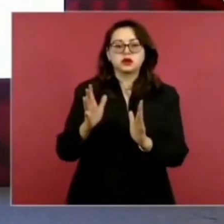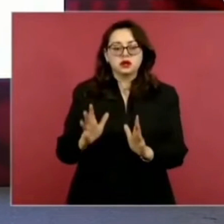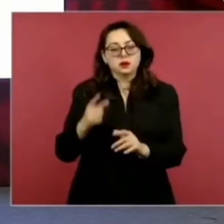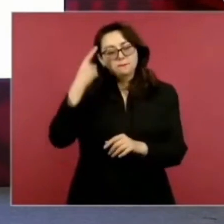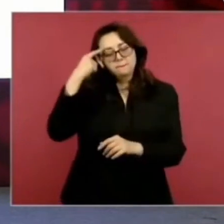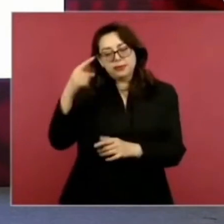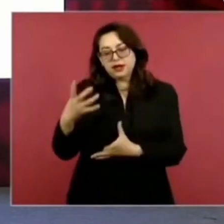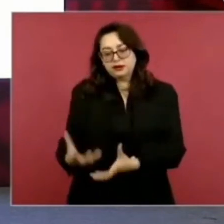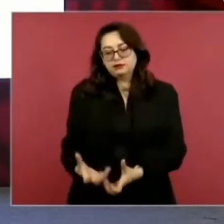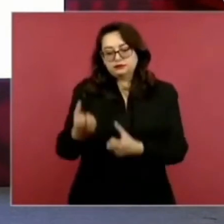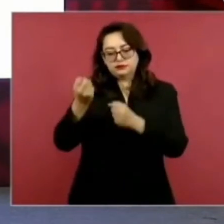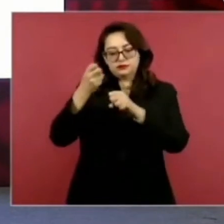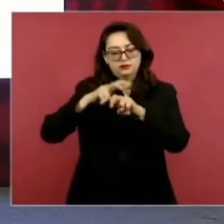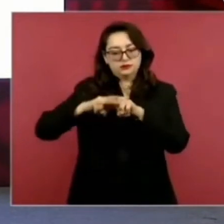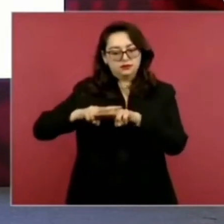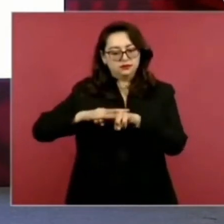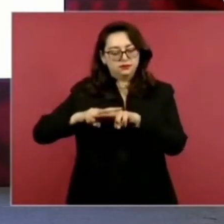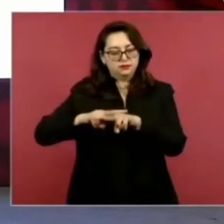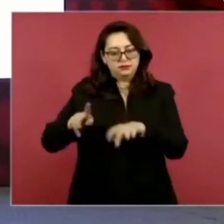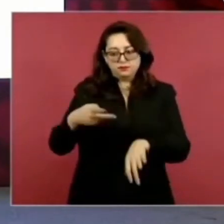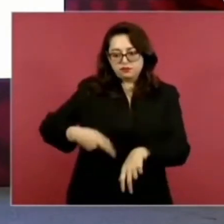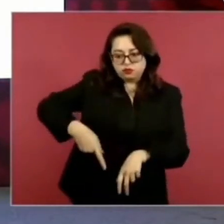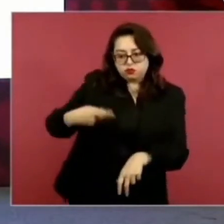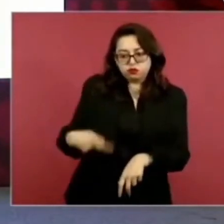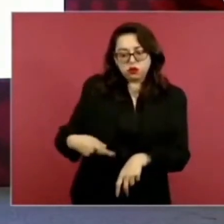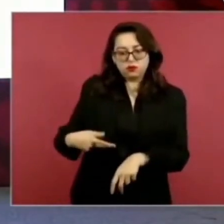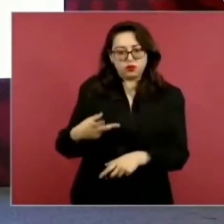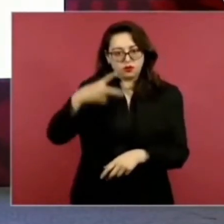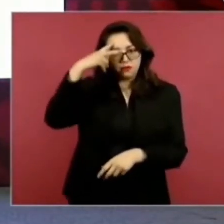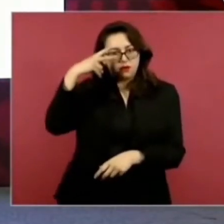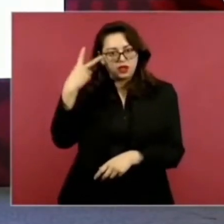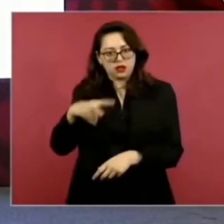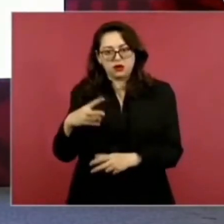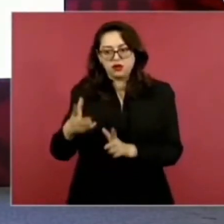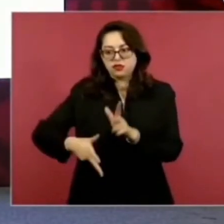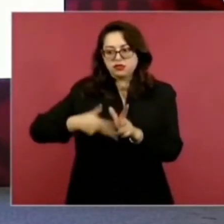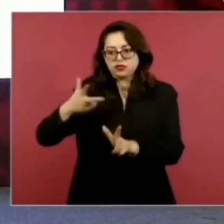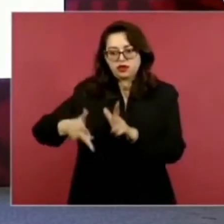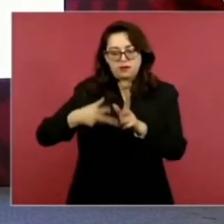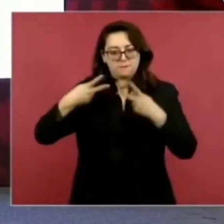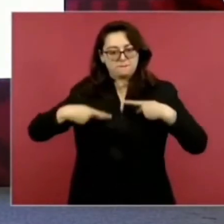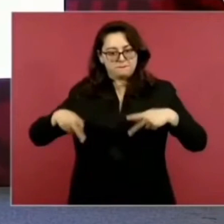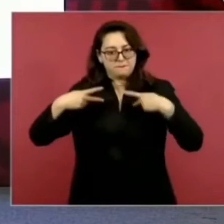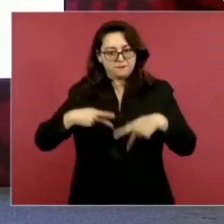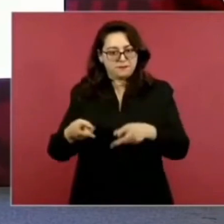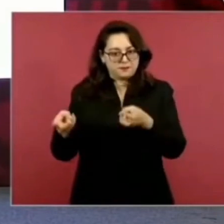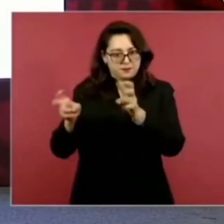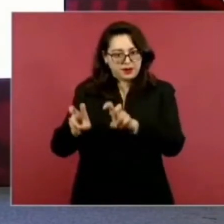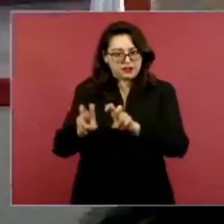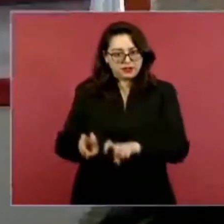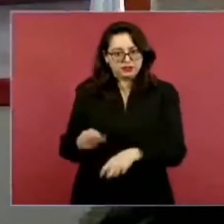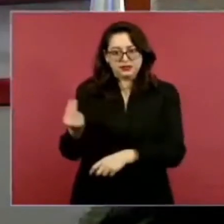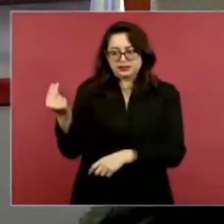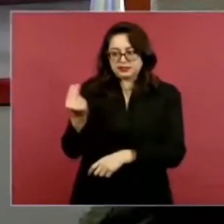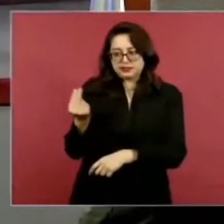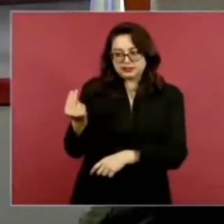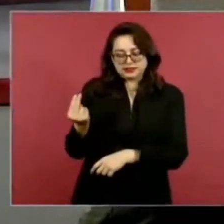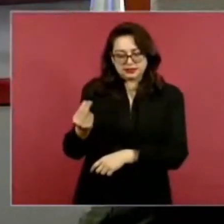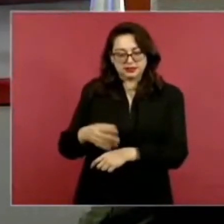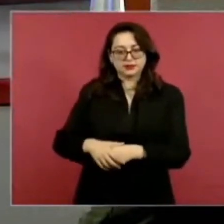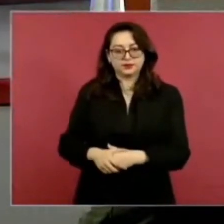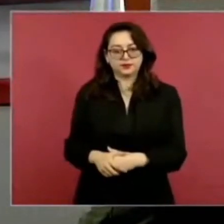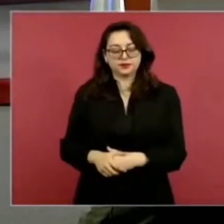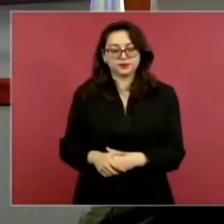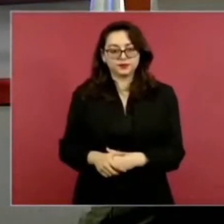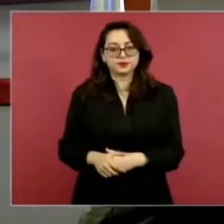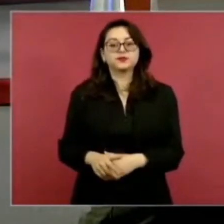recuperación de la concesión. Por tengo